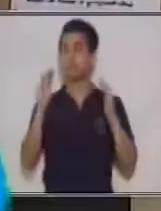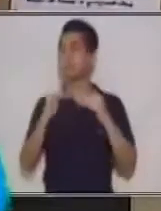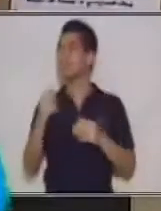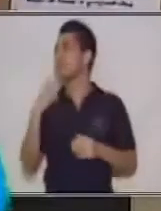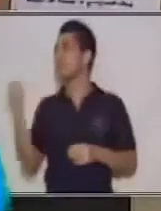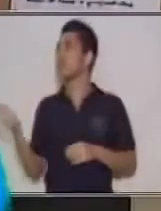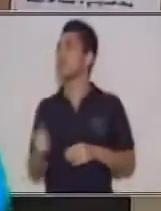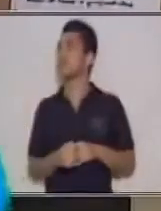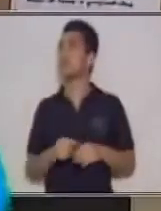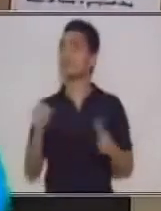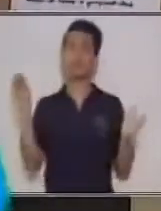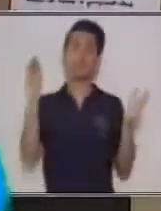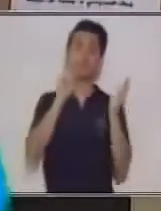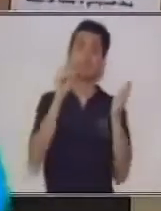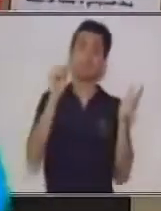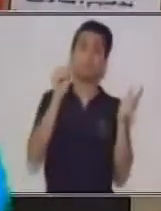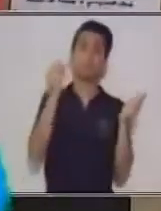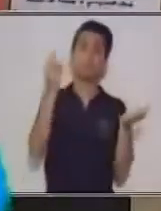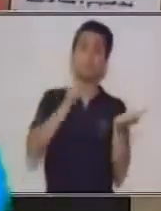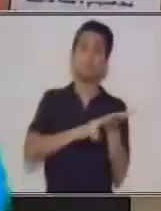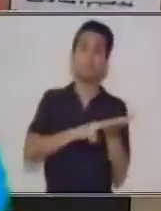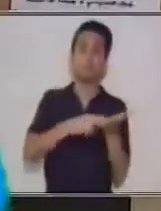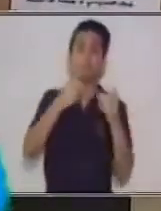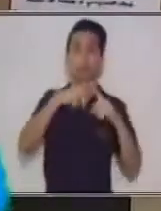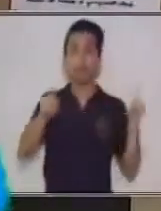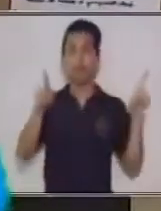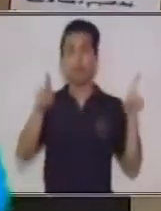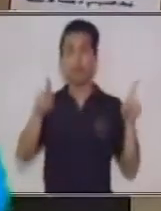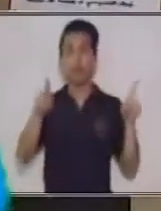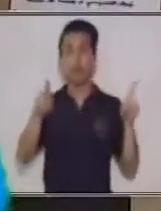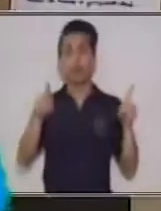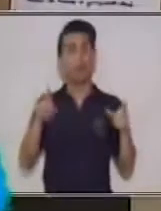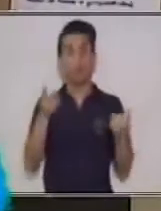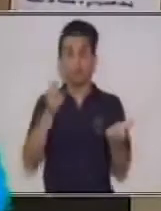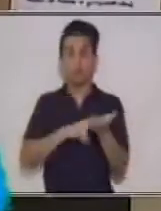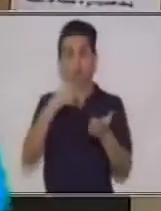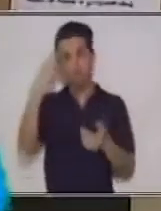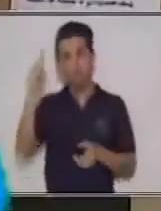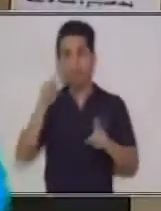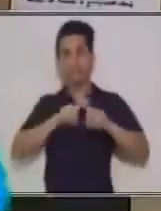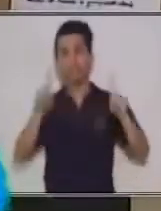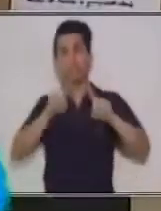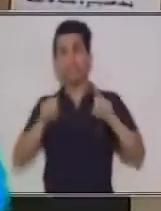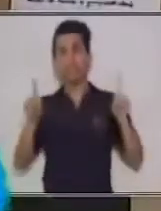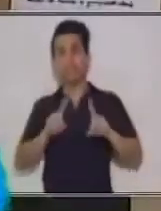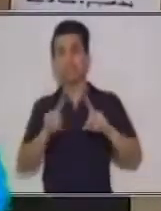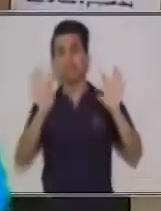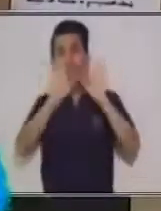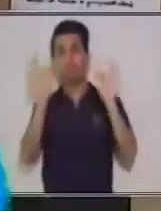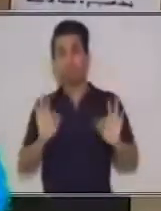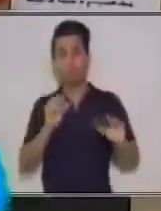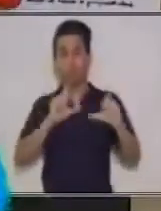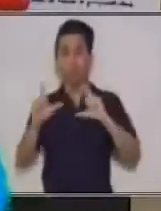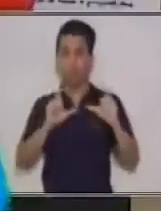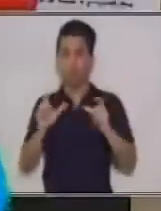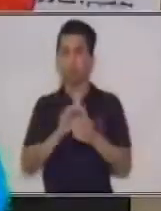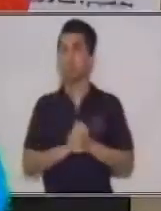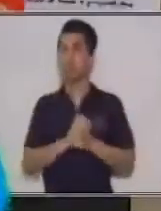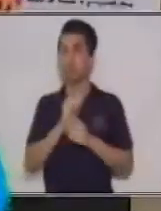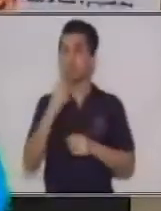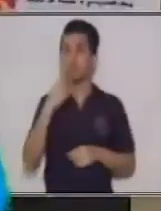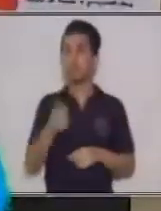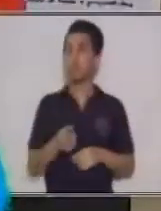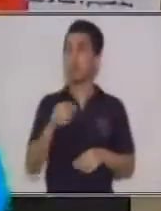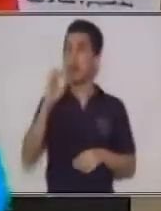distintas funciones de la comunicación. Pero antes de entrar a las distintas funciones de la comunicación, ¿cuáles son los